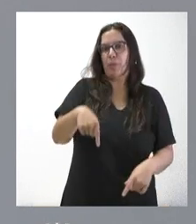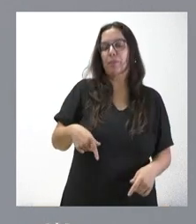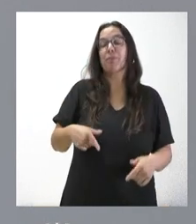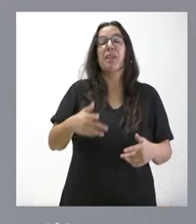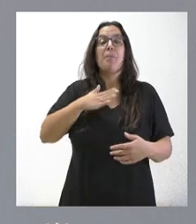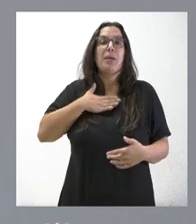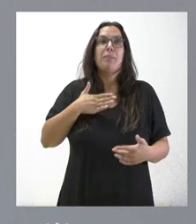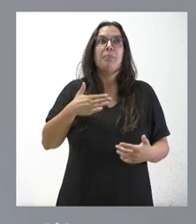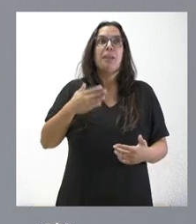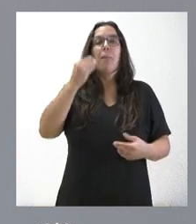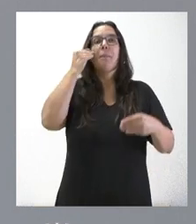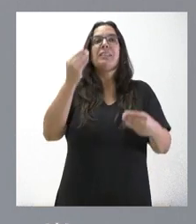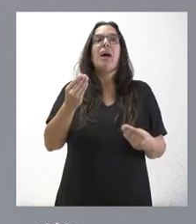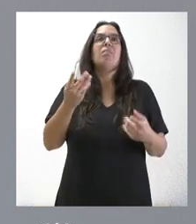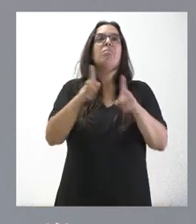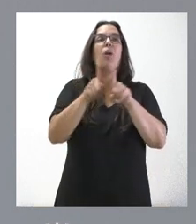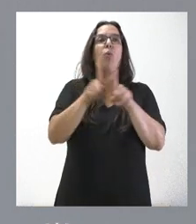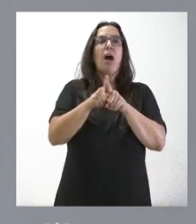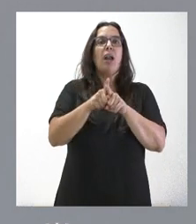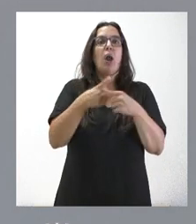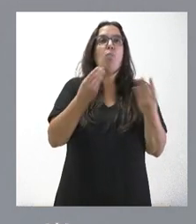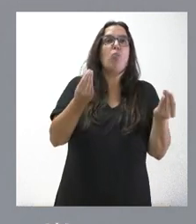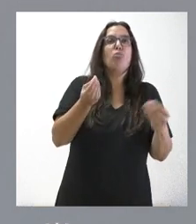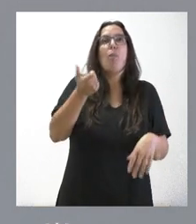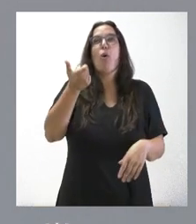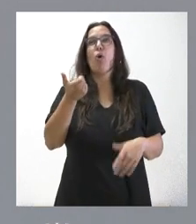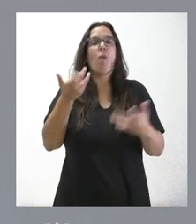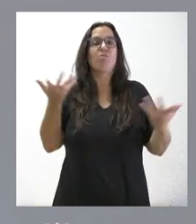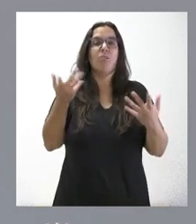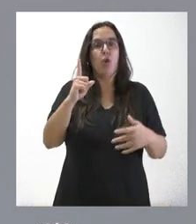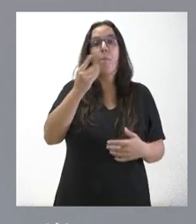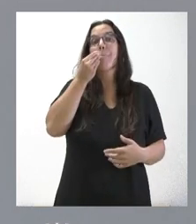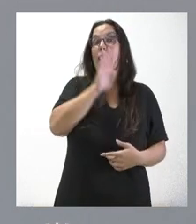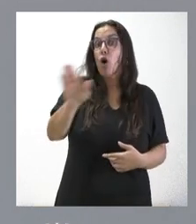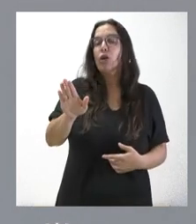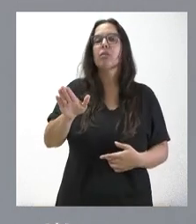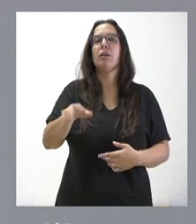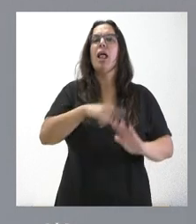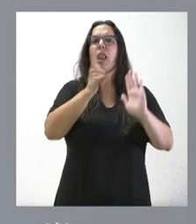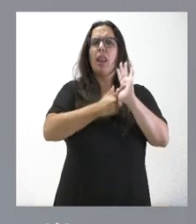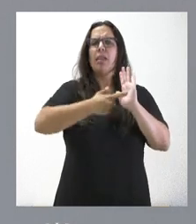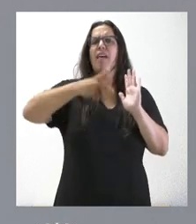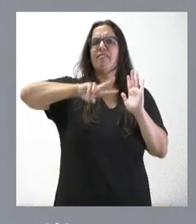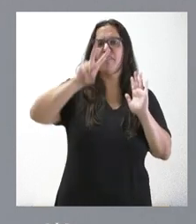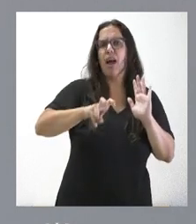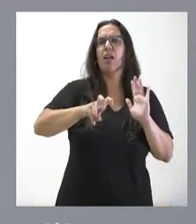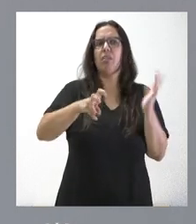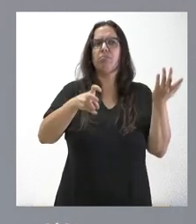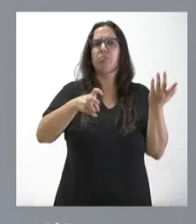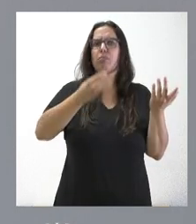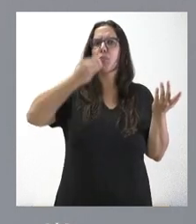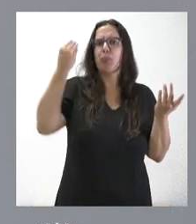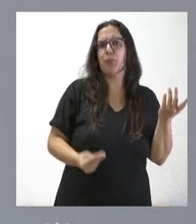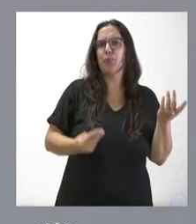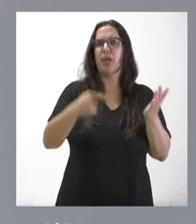más que valorar si el número es mucho o poco, es que sean buenas leyes, sean útiles y sirvan a la gente. Bajar